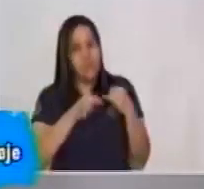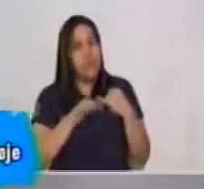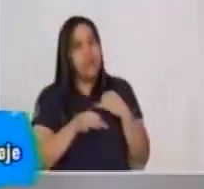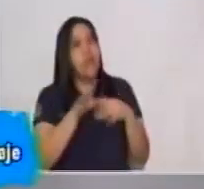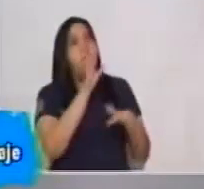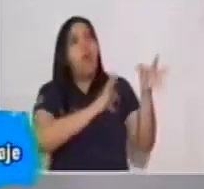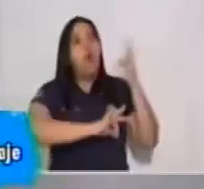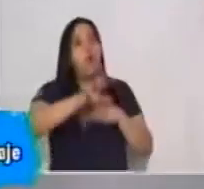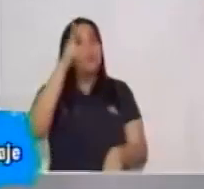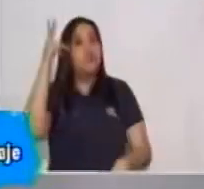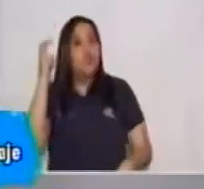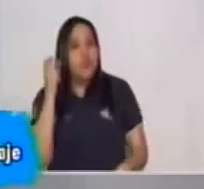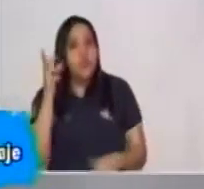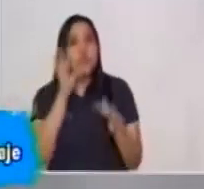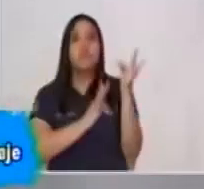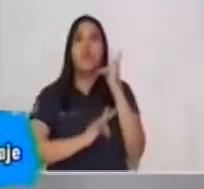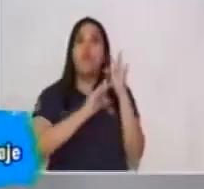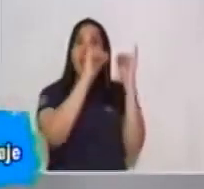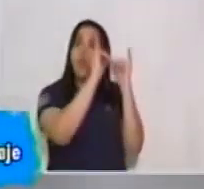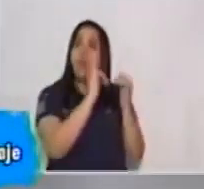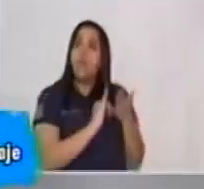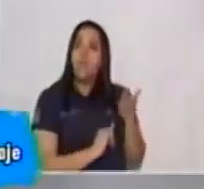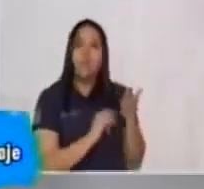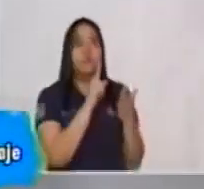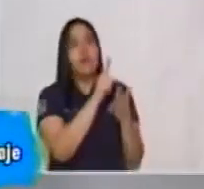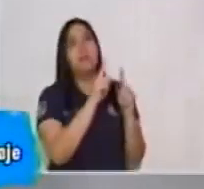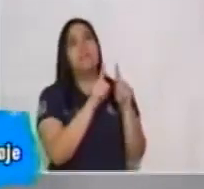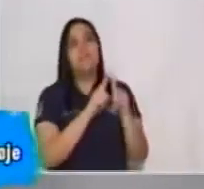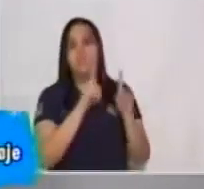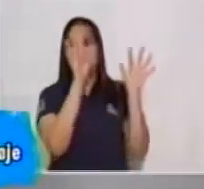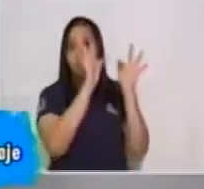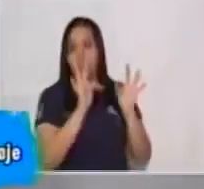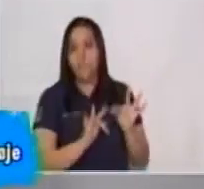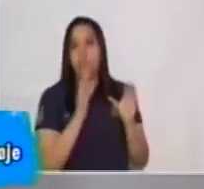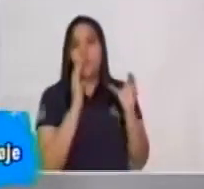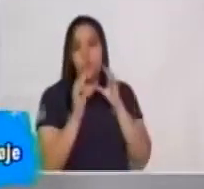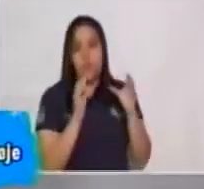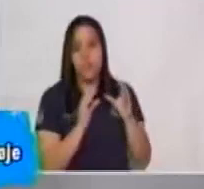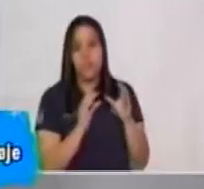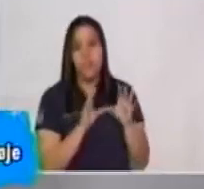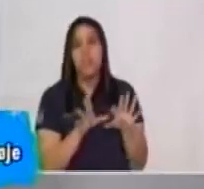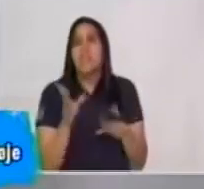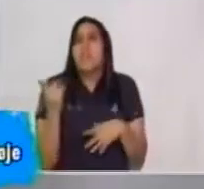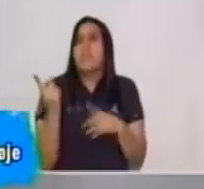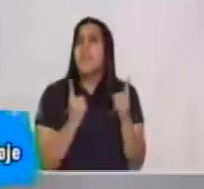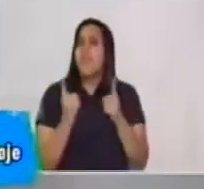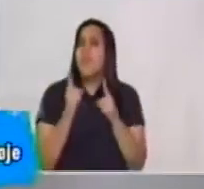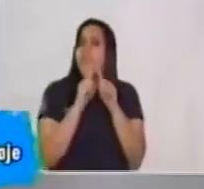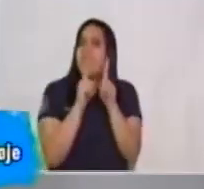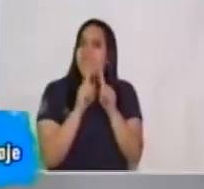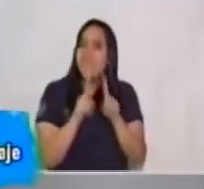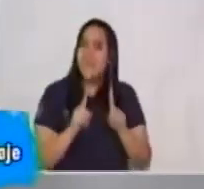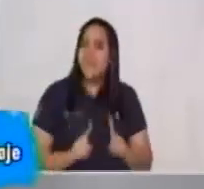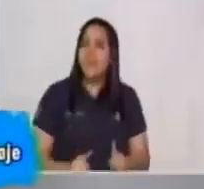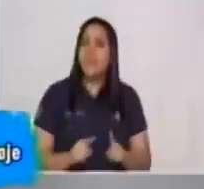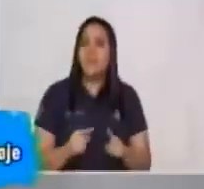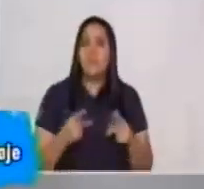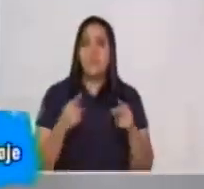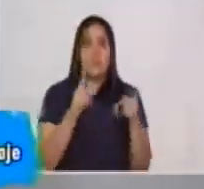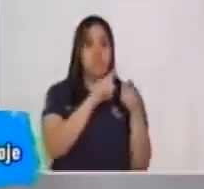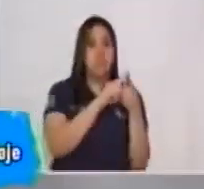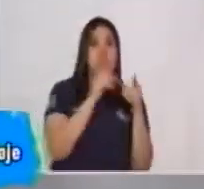Sonidos, dibujos. Hay infinidad de formas de comunicarnos. ¿Y cuál crees tú que es la diferencia entre la comunicación humana y animal?